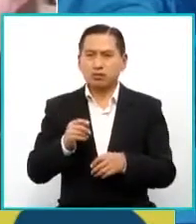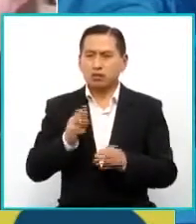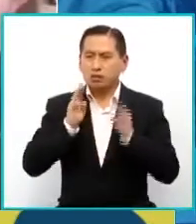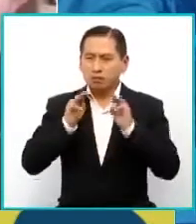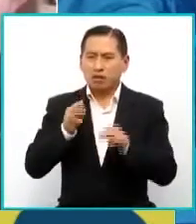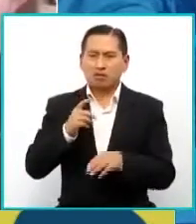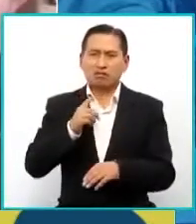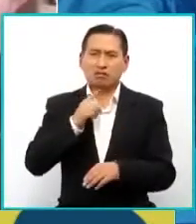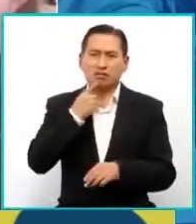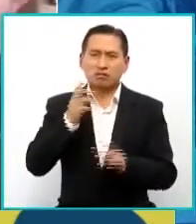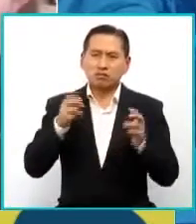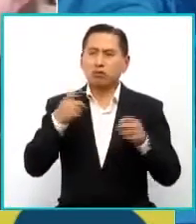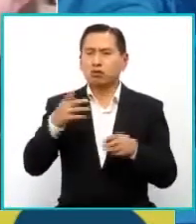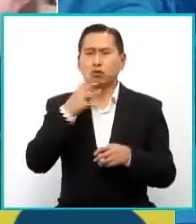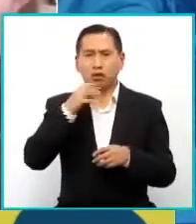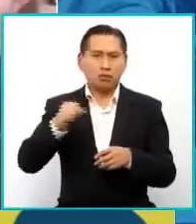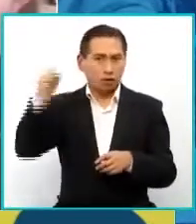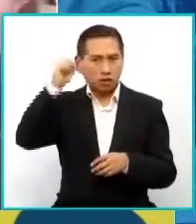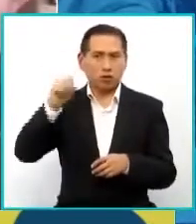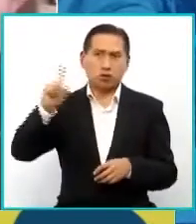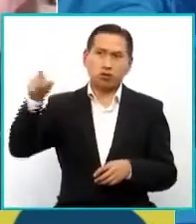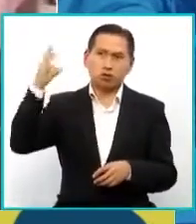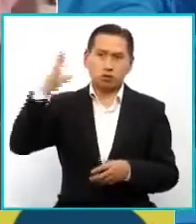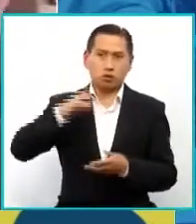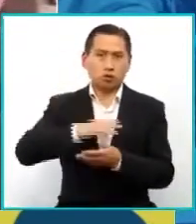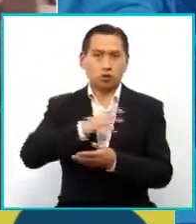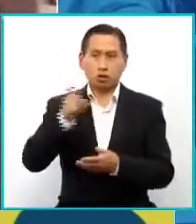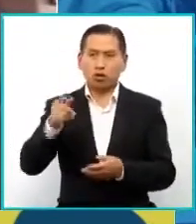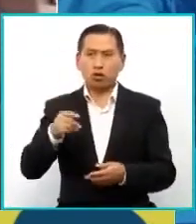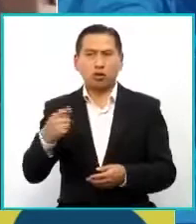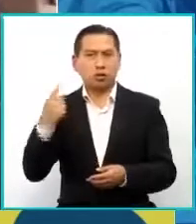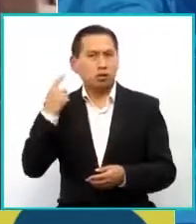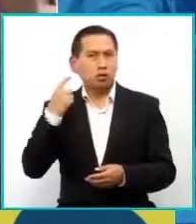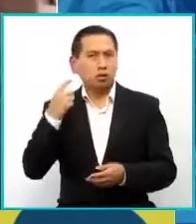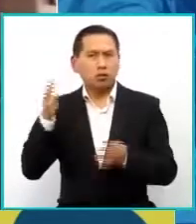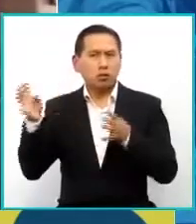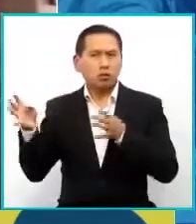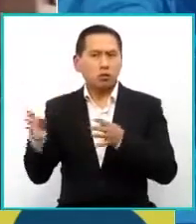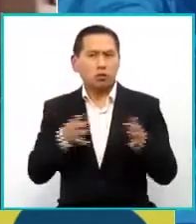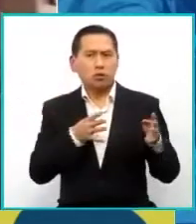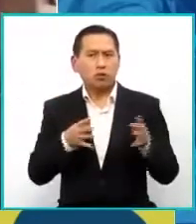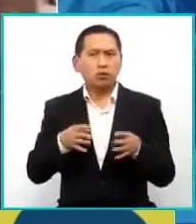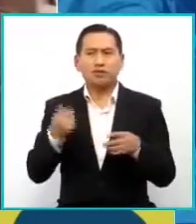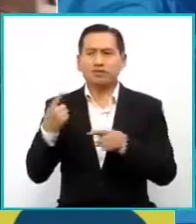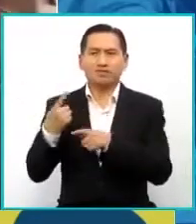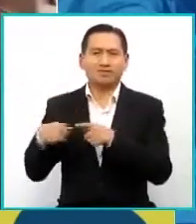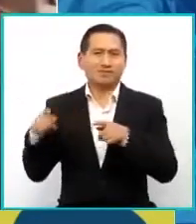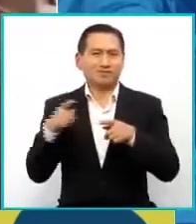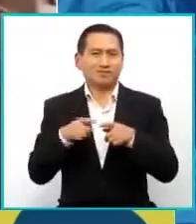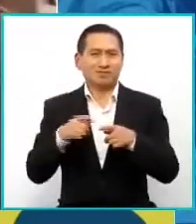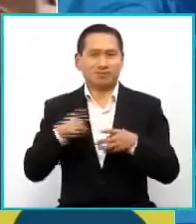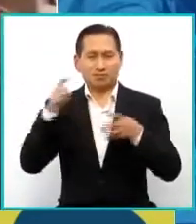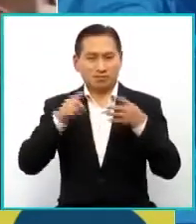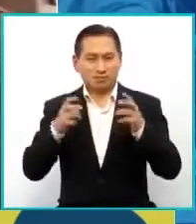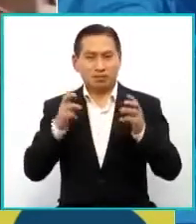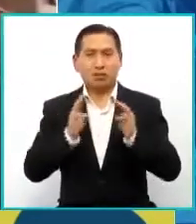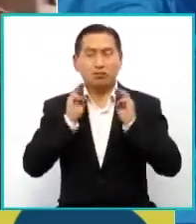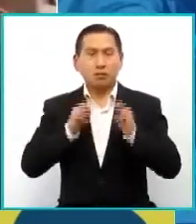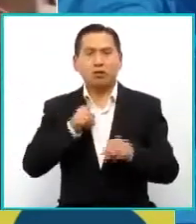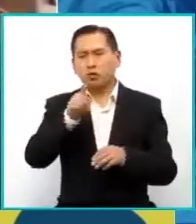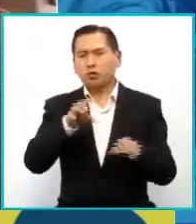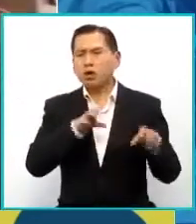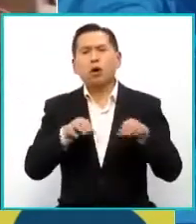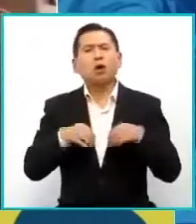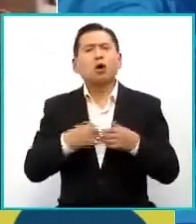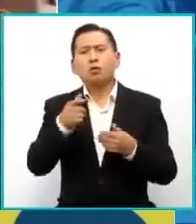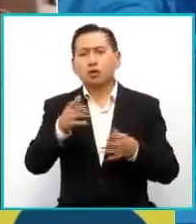también se estuvo presentando a Baroa, el sol de la gloria, la tonada del viento, algunos que otros materiales que han tocado el tema del mar. ¿Cómo lo haces